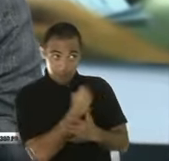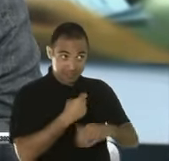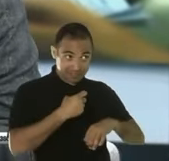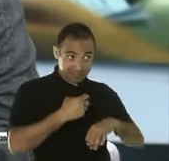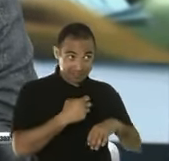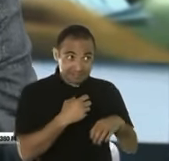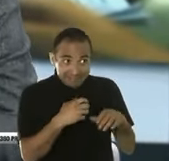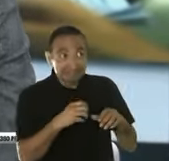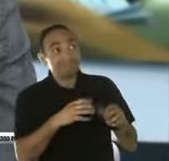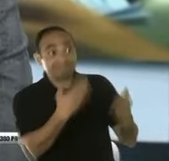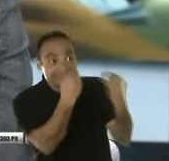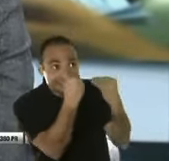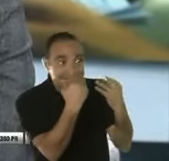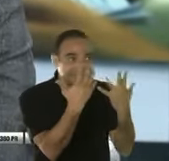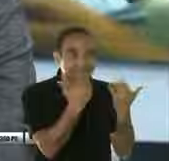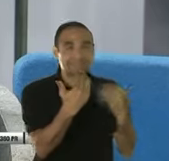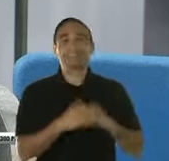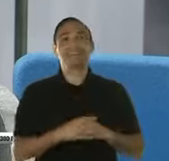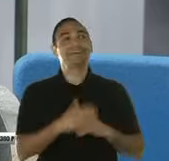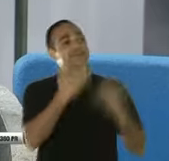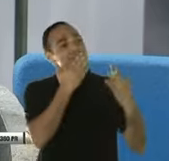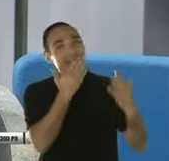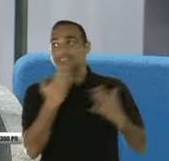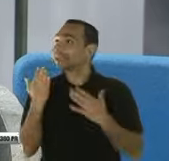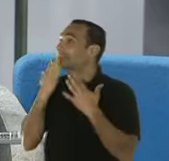ustedes lo pueden hacer también. Muchas gracias. Muchas gracias.